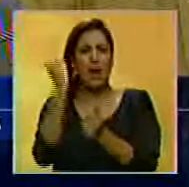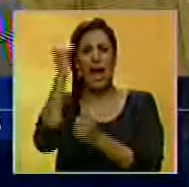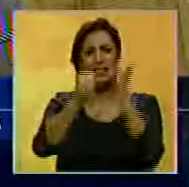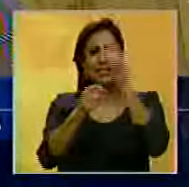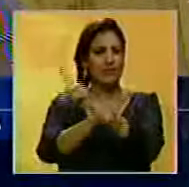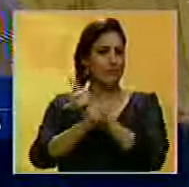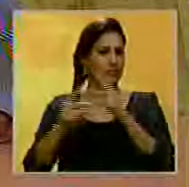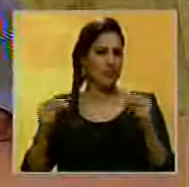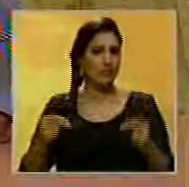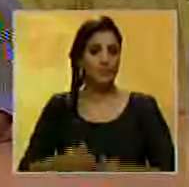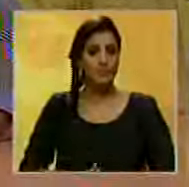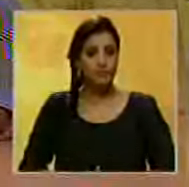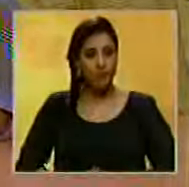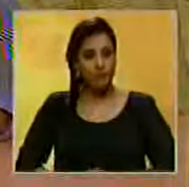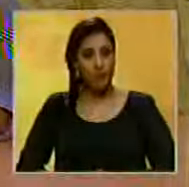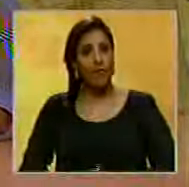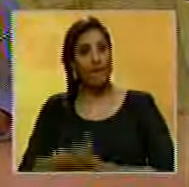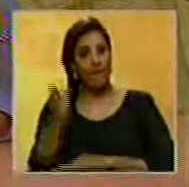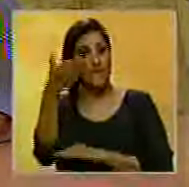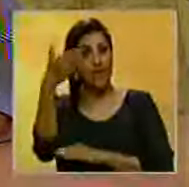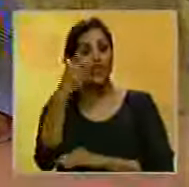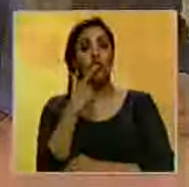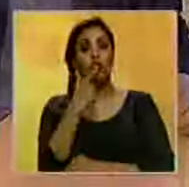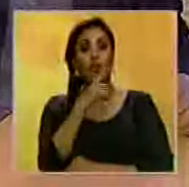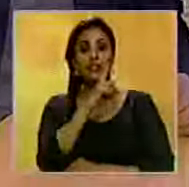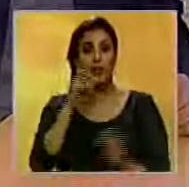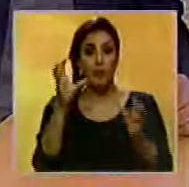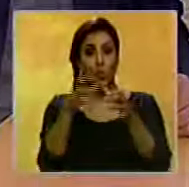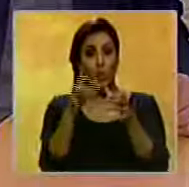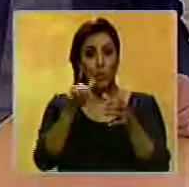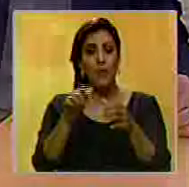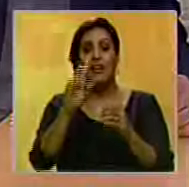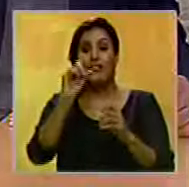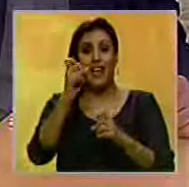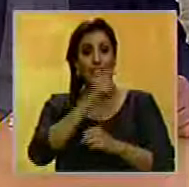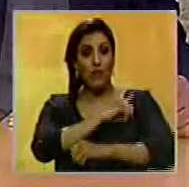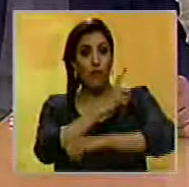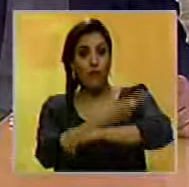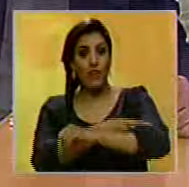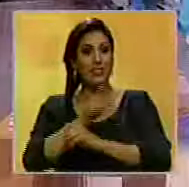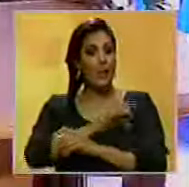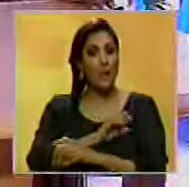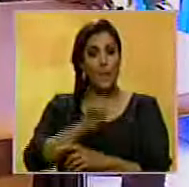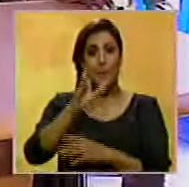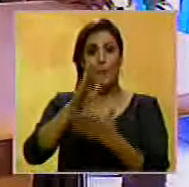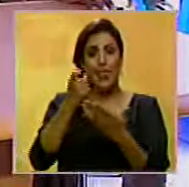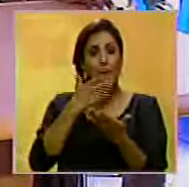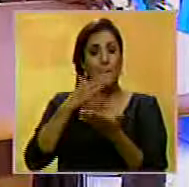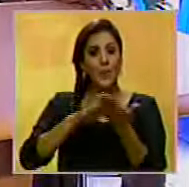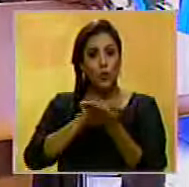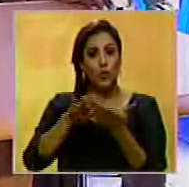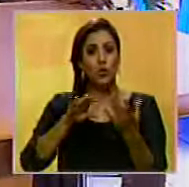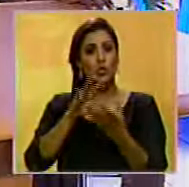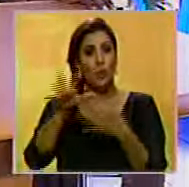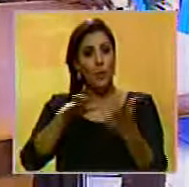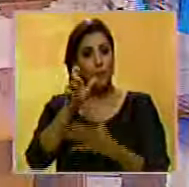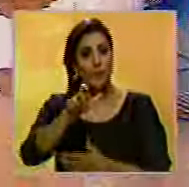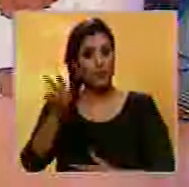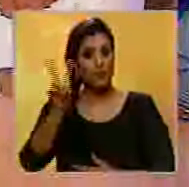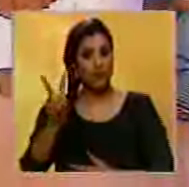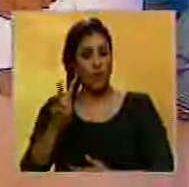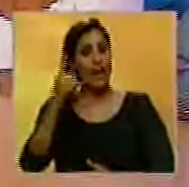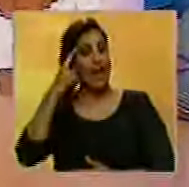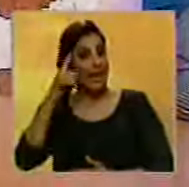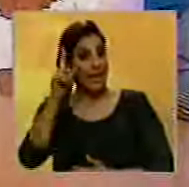sin mayor confrontación. Bandera Roja sostiene que solo con una fuerza unitaria se logrará salir de la crisis que afecta a todos los venezolanos.